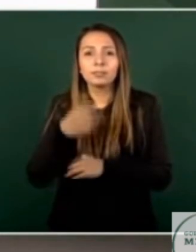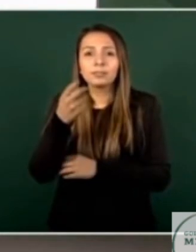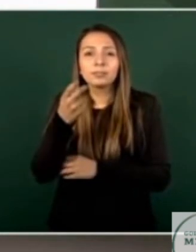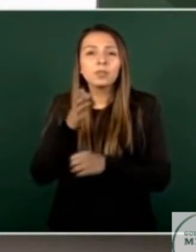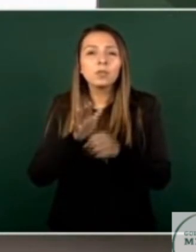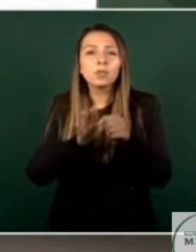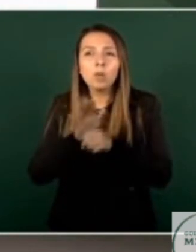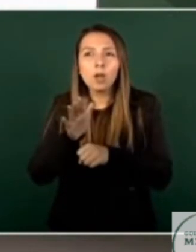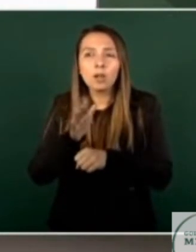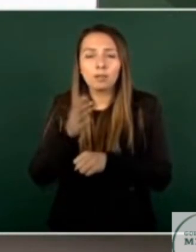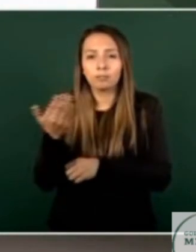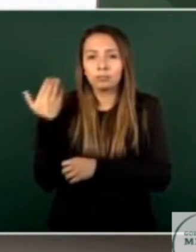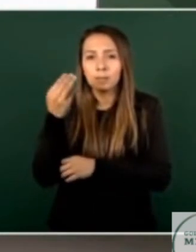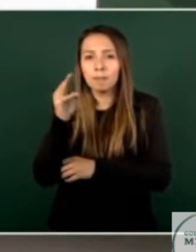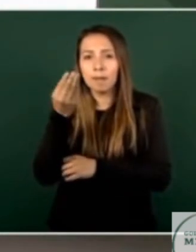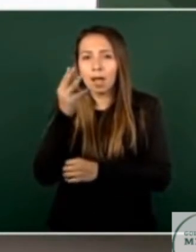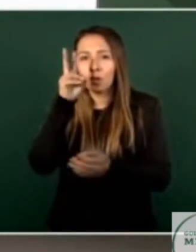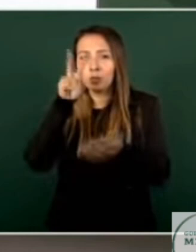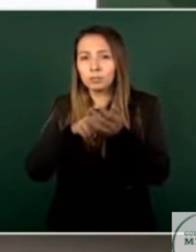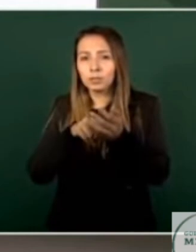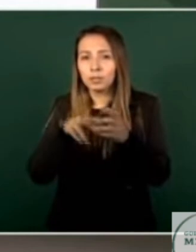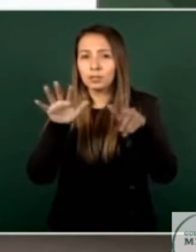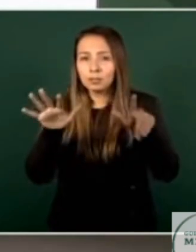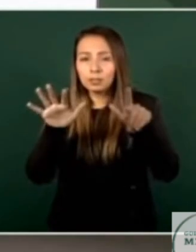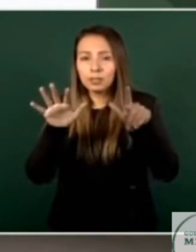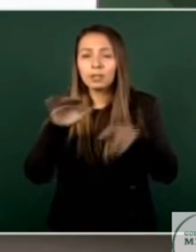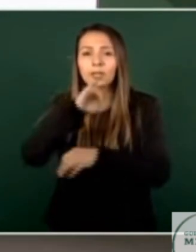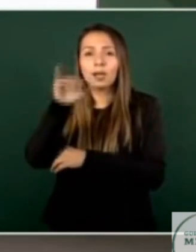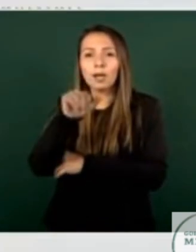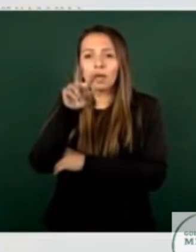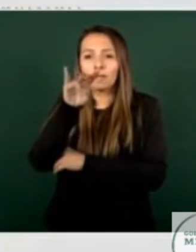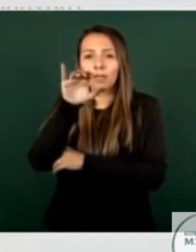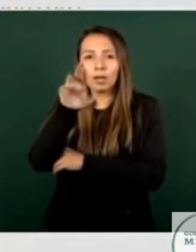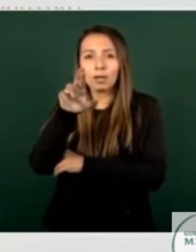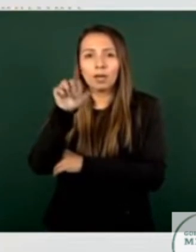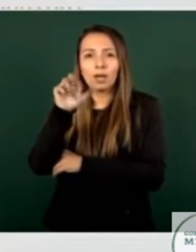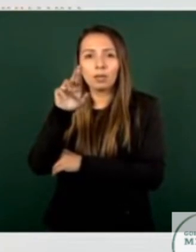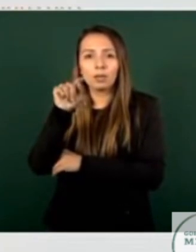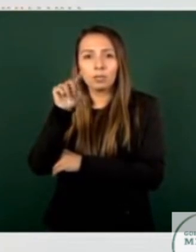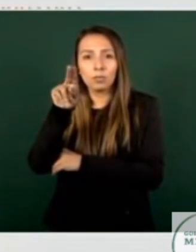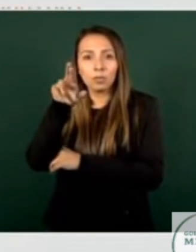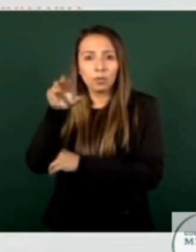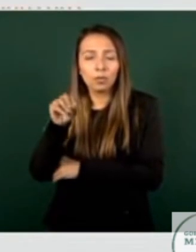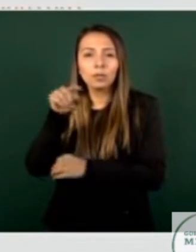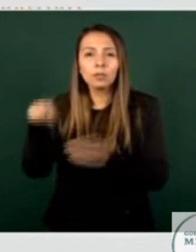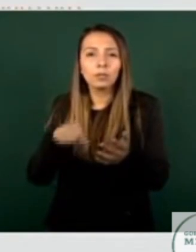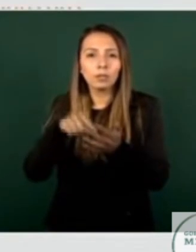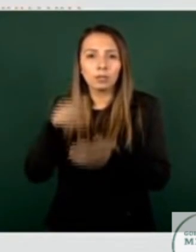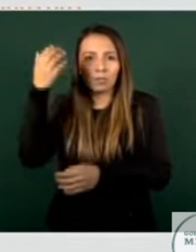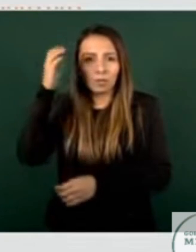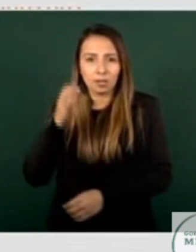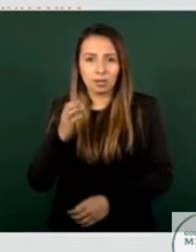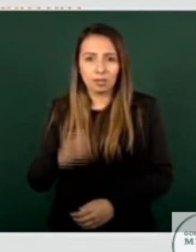mayo de 2017 el asesinato de Javier Arturo Valdés Cárdenas en Culiacán Sinaloa